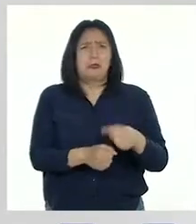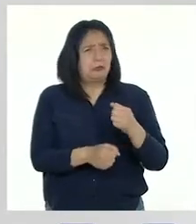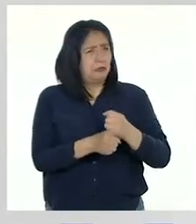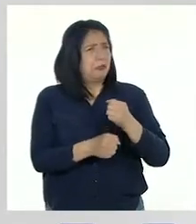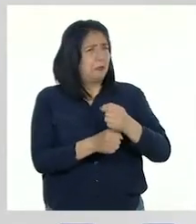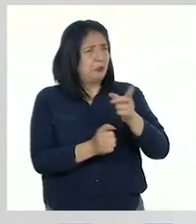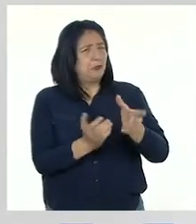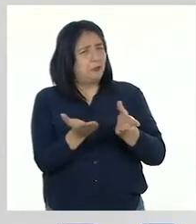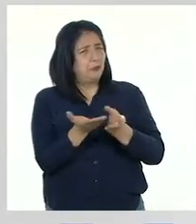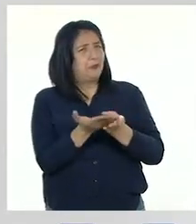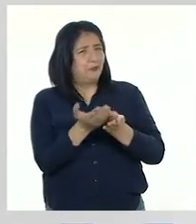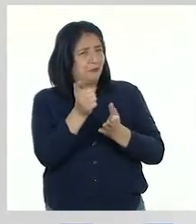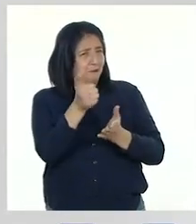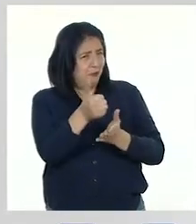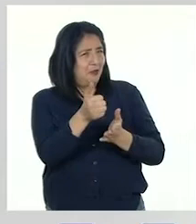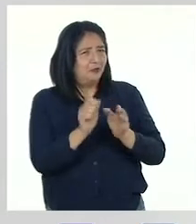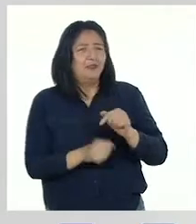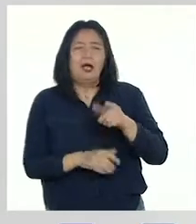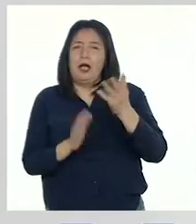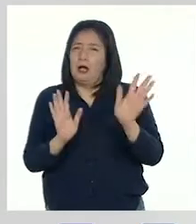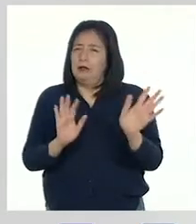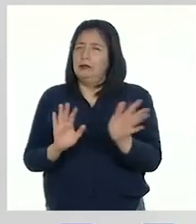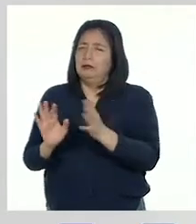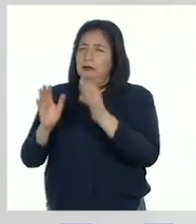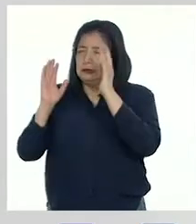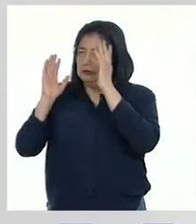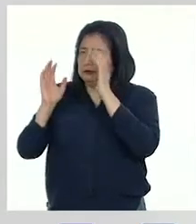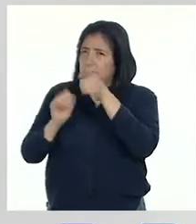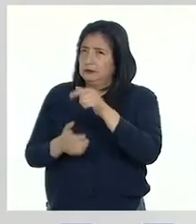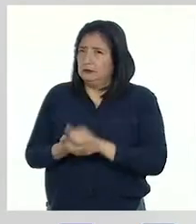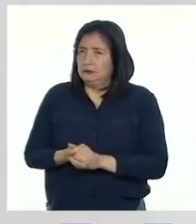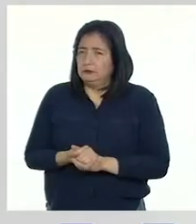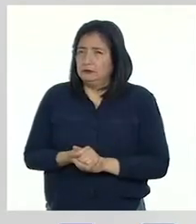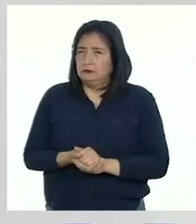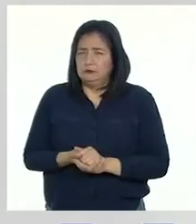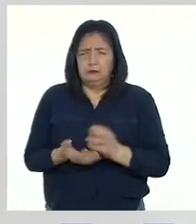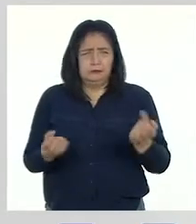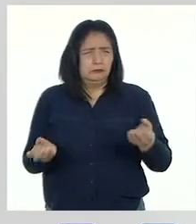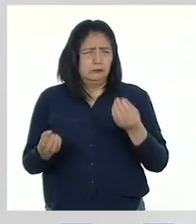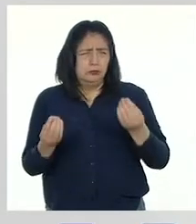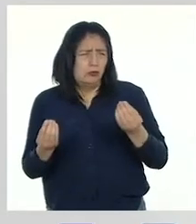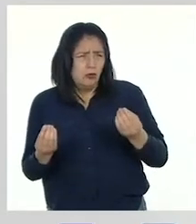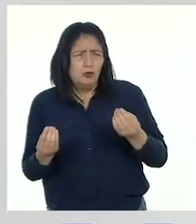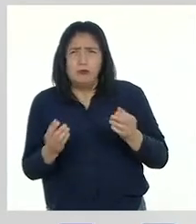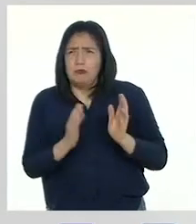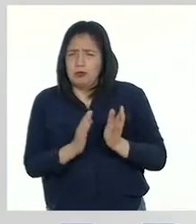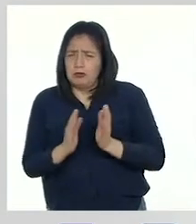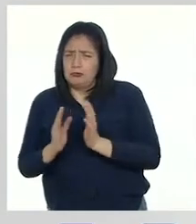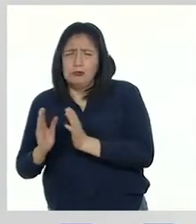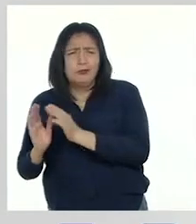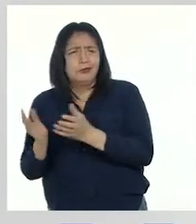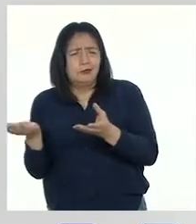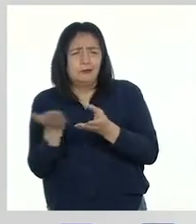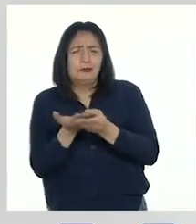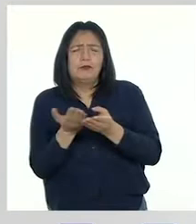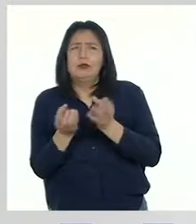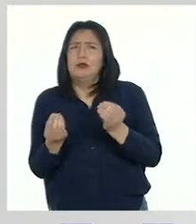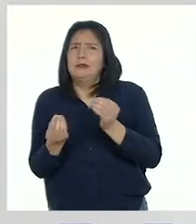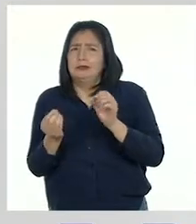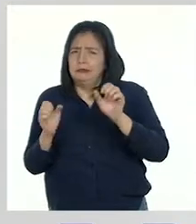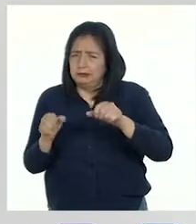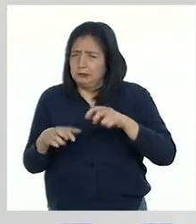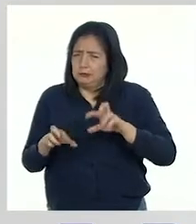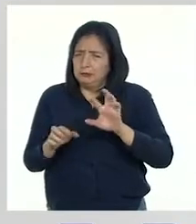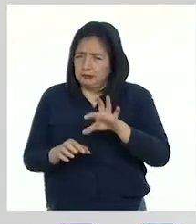trabajo con tu portafolio. Ahora vamos a poner atención en... ¿Cómo la organización de tu portafolio te